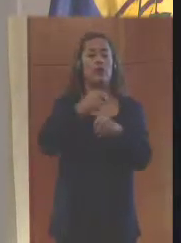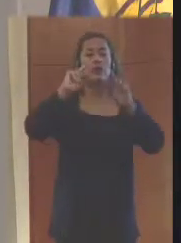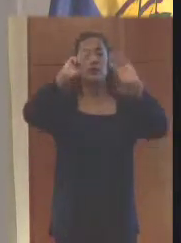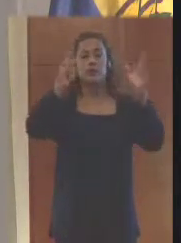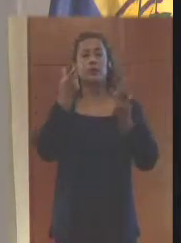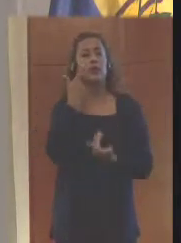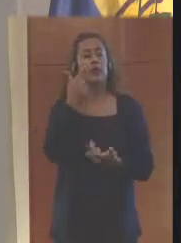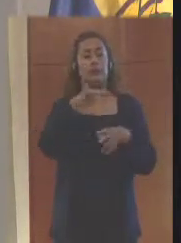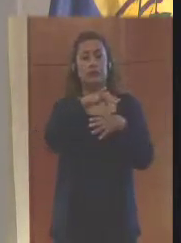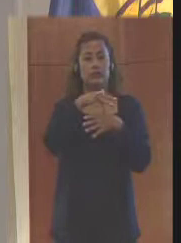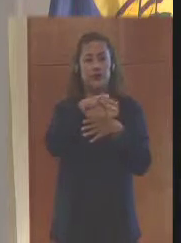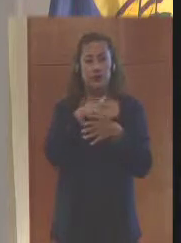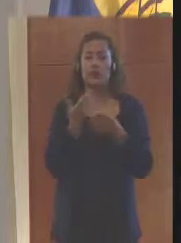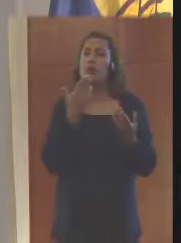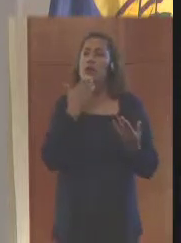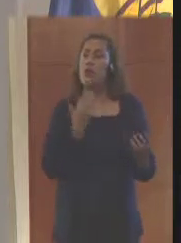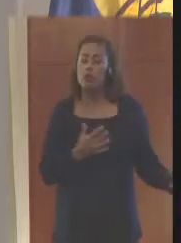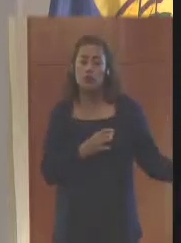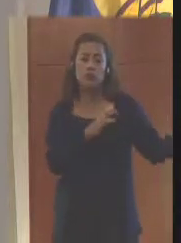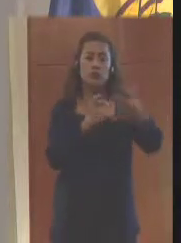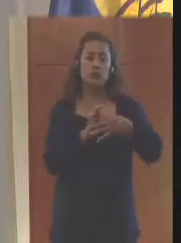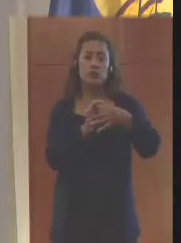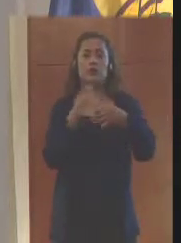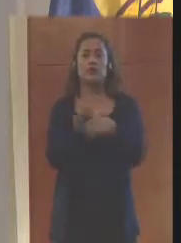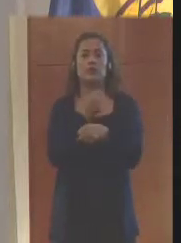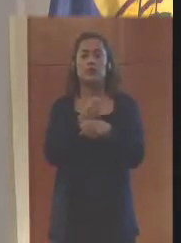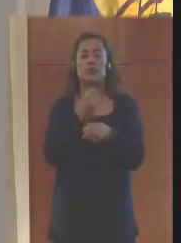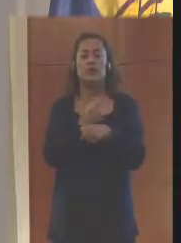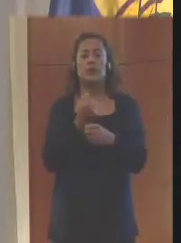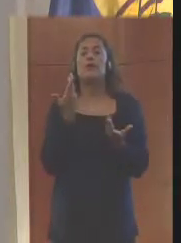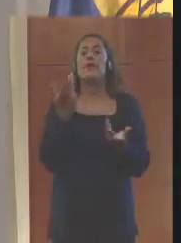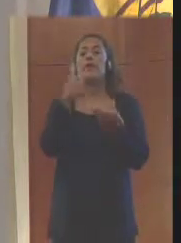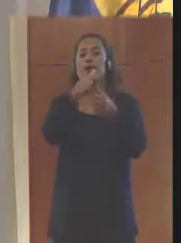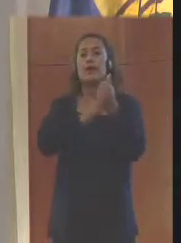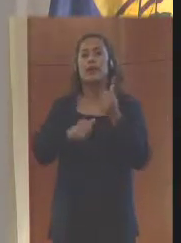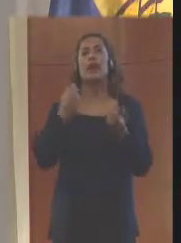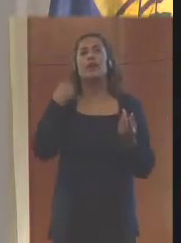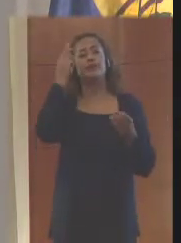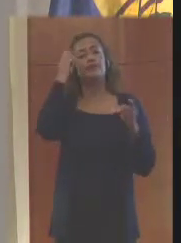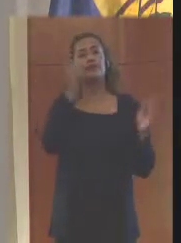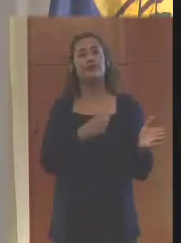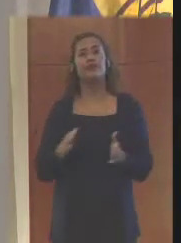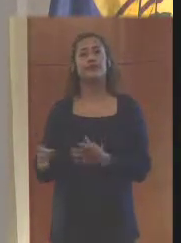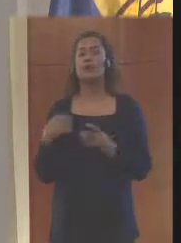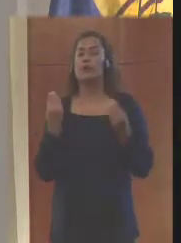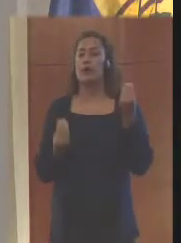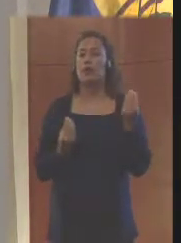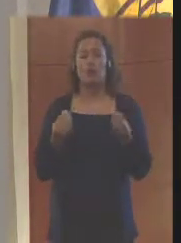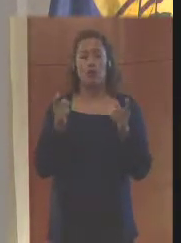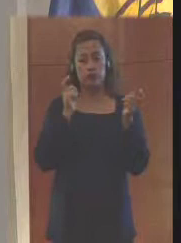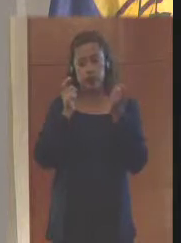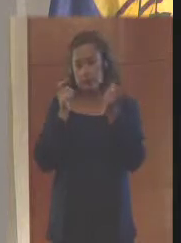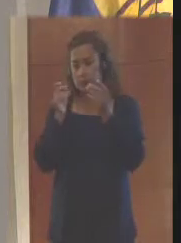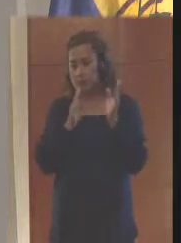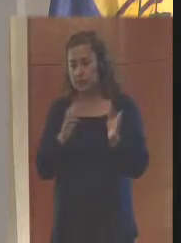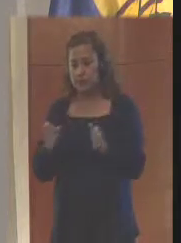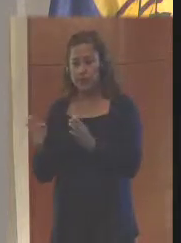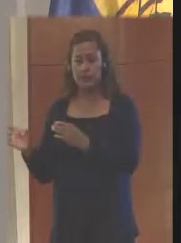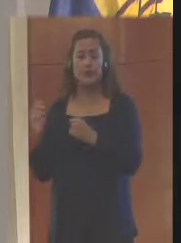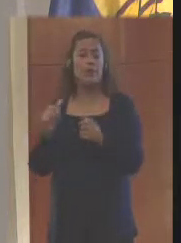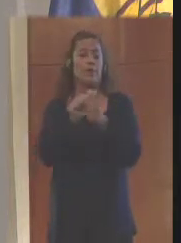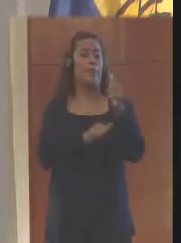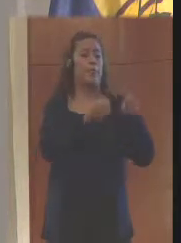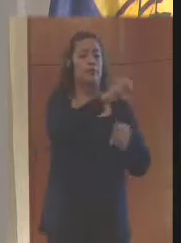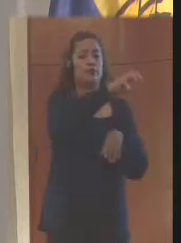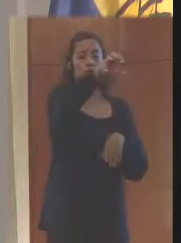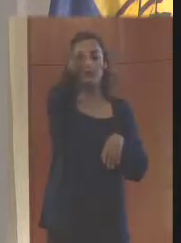Incluir este escenario de riesgo dentro de los instrumentos de planeación territorial en los que históricamente y como